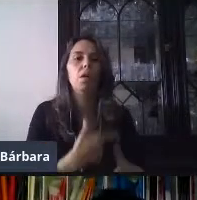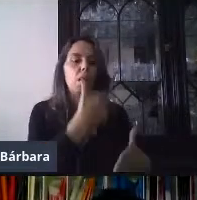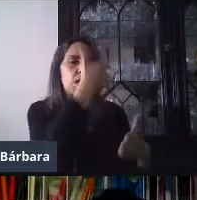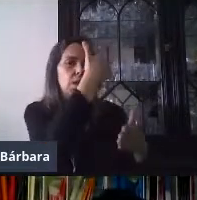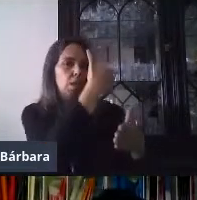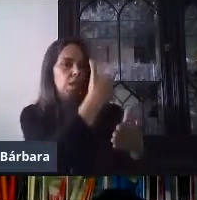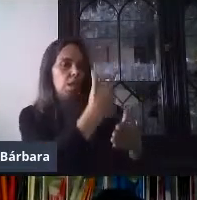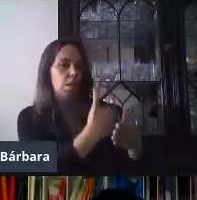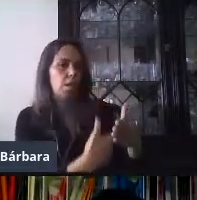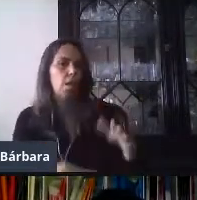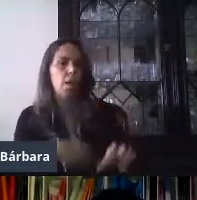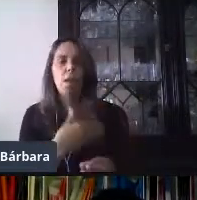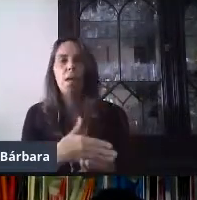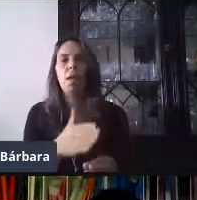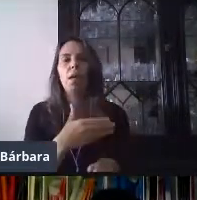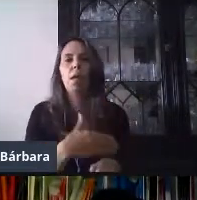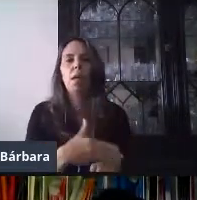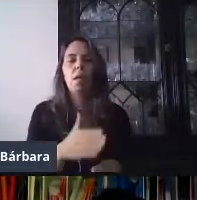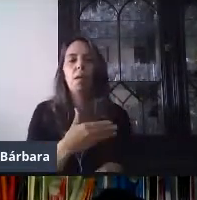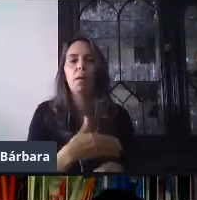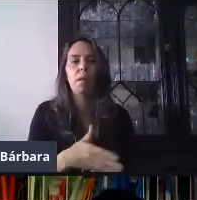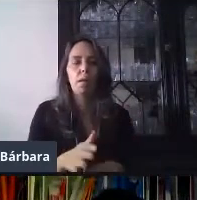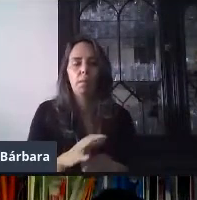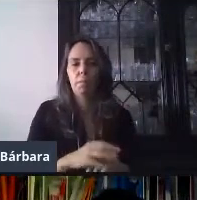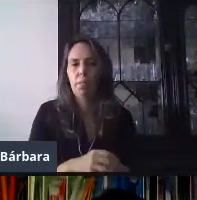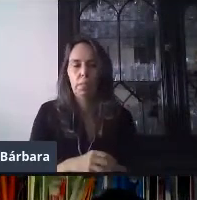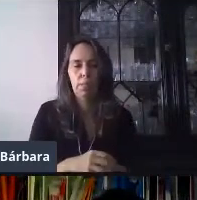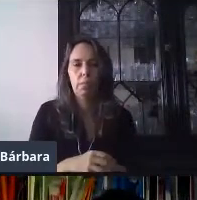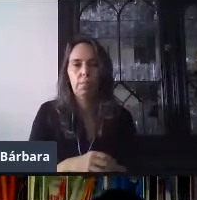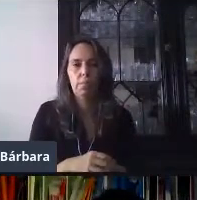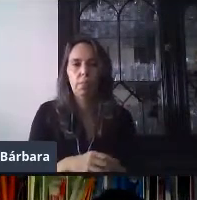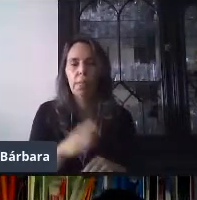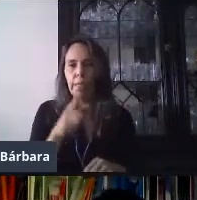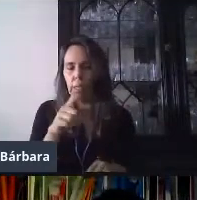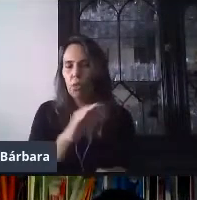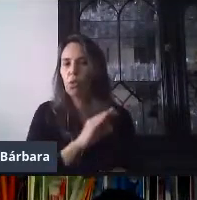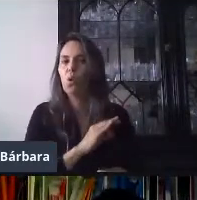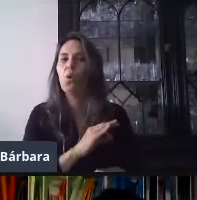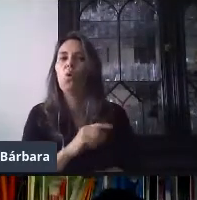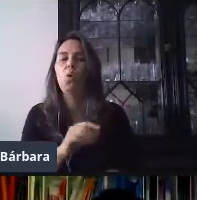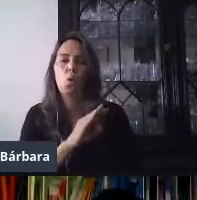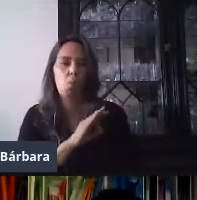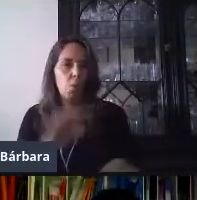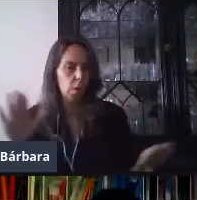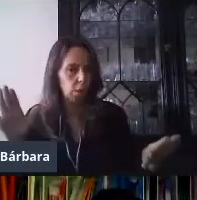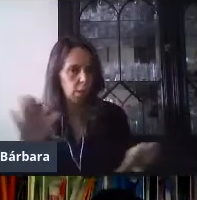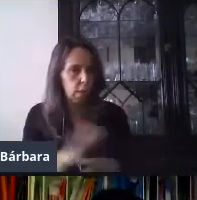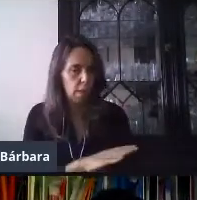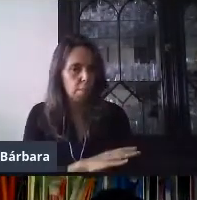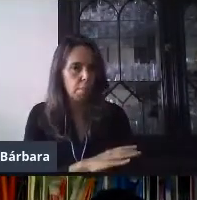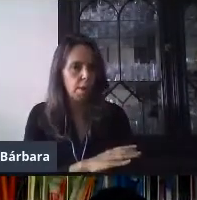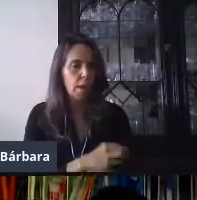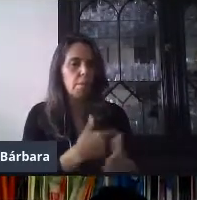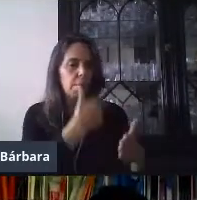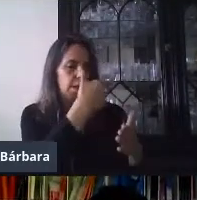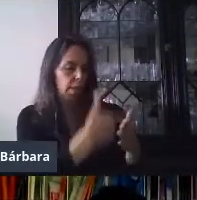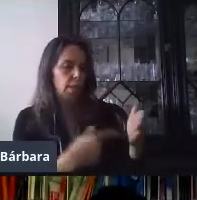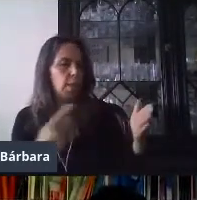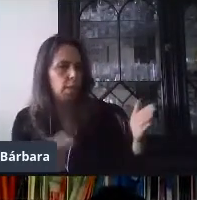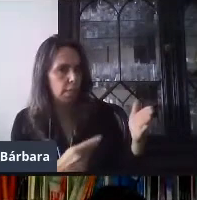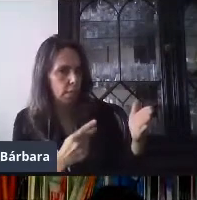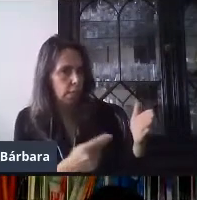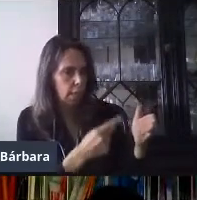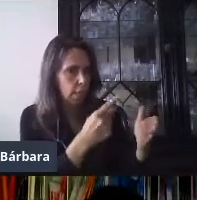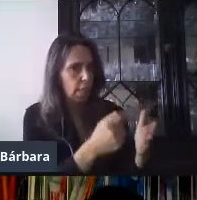en blanco, nos empieza a crear encuestas. Pero hacemos, podemos hacer el cambio para convertirlo en cuestionario. Entonces, en este caso, tenemos que